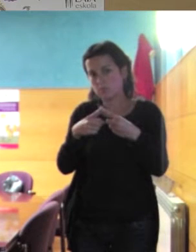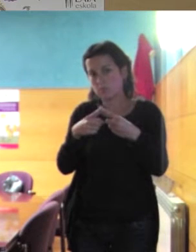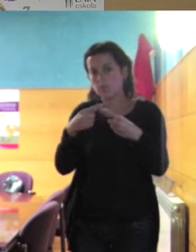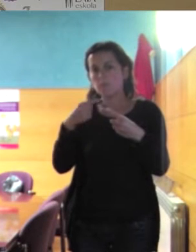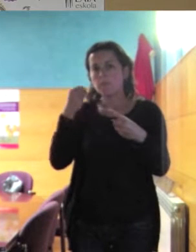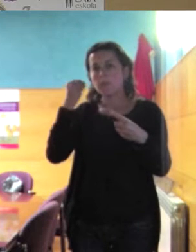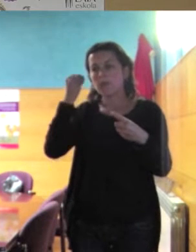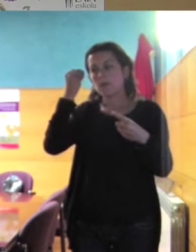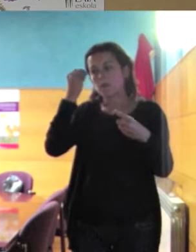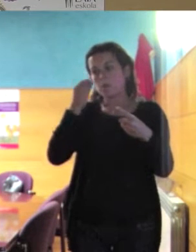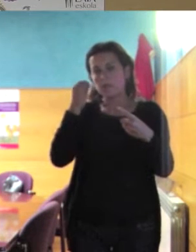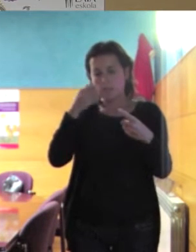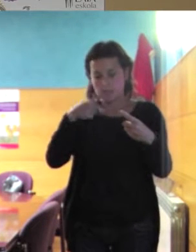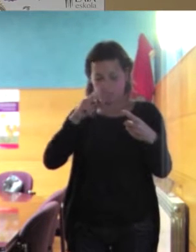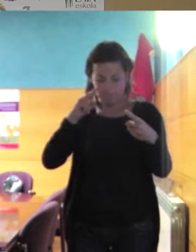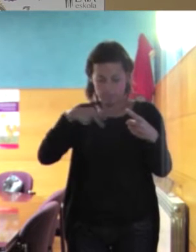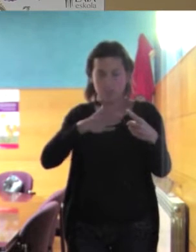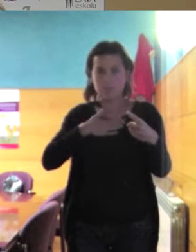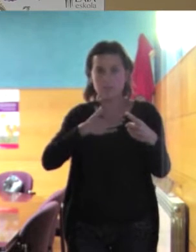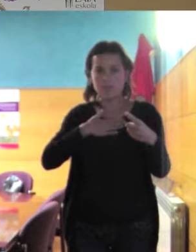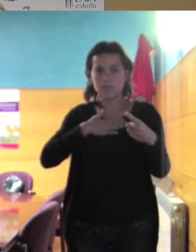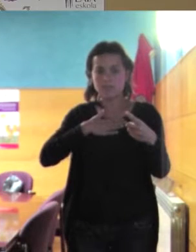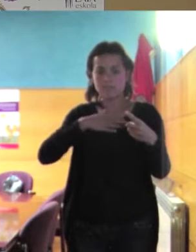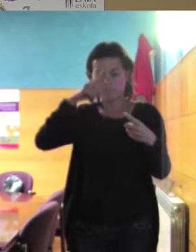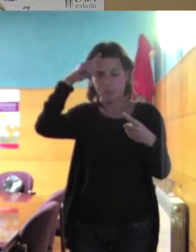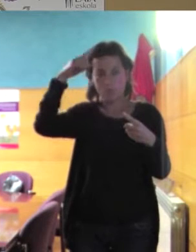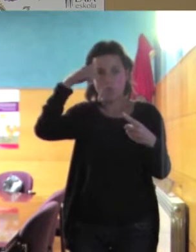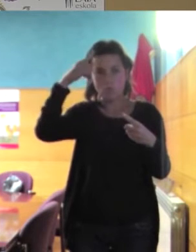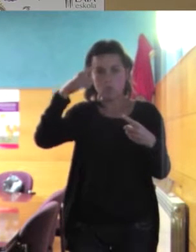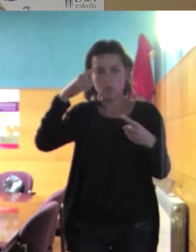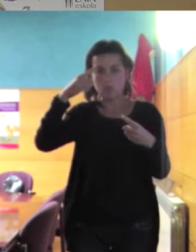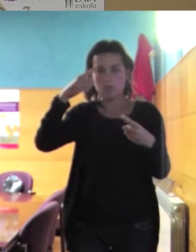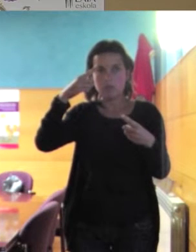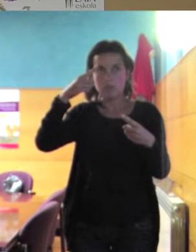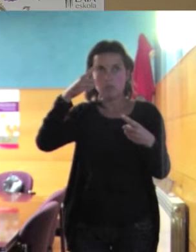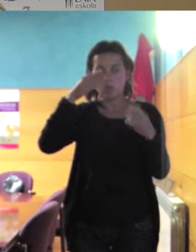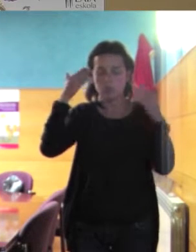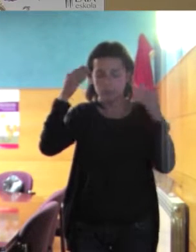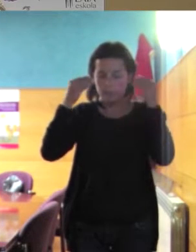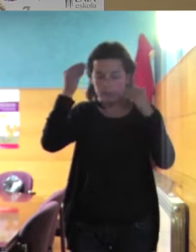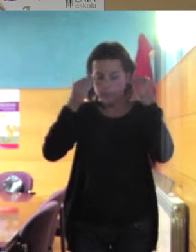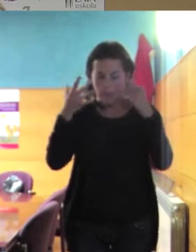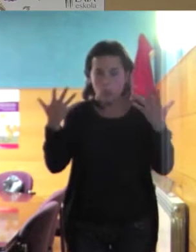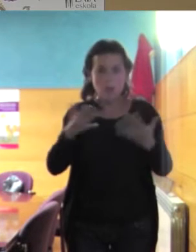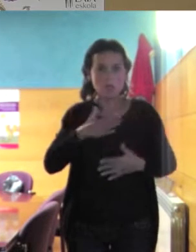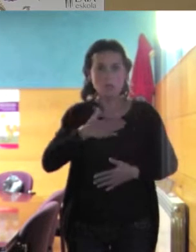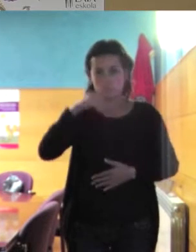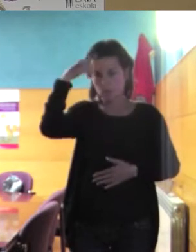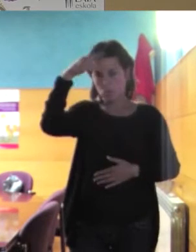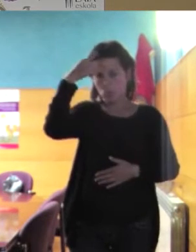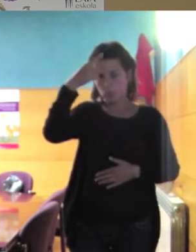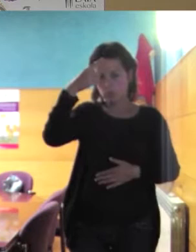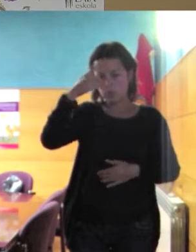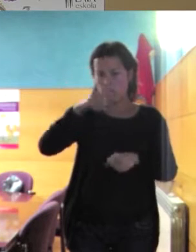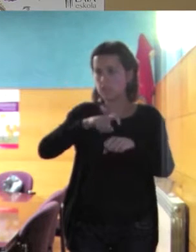que la propia cultura es el único eje sobre el que se puede pensar y que todas las demás características